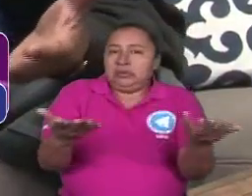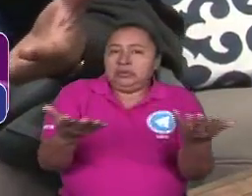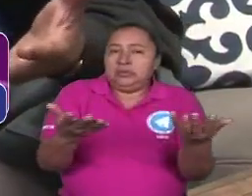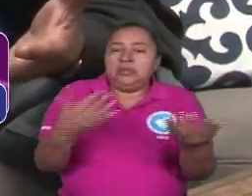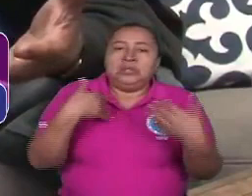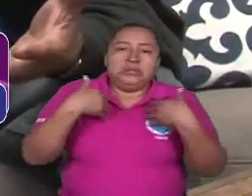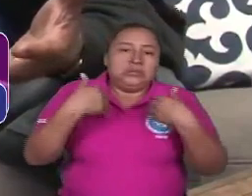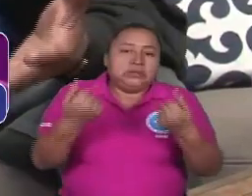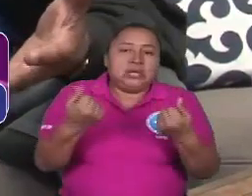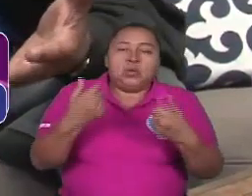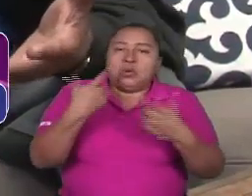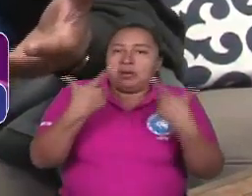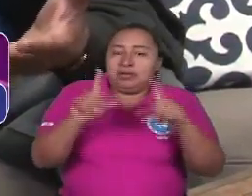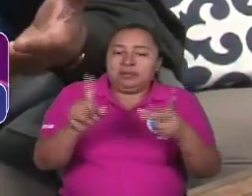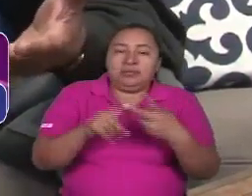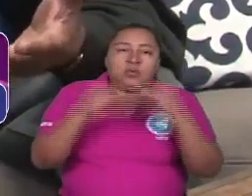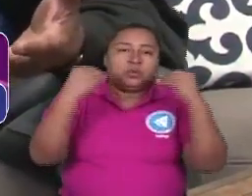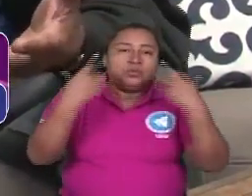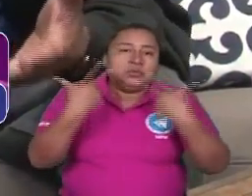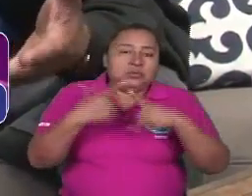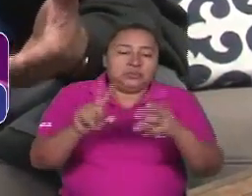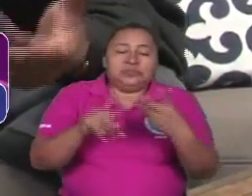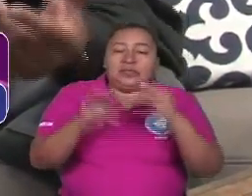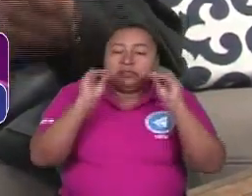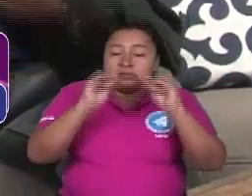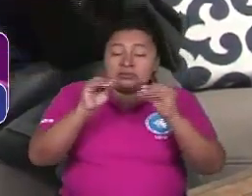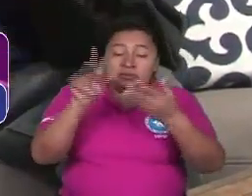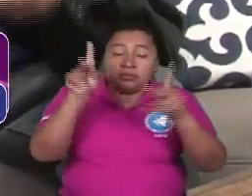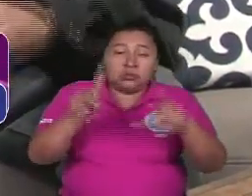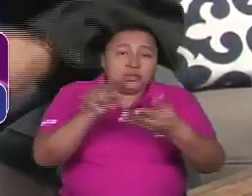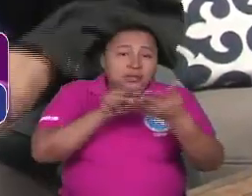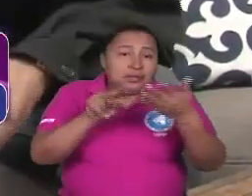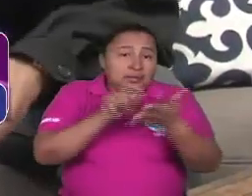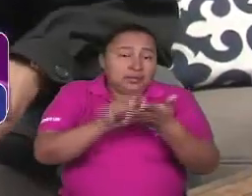salud gratuita, educación gratuita, alfabetizando gente,